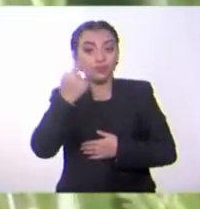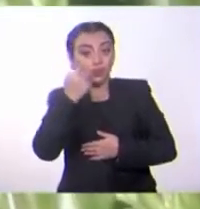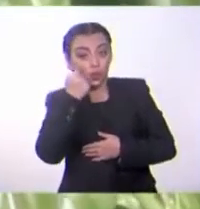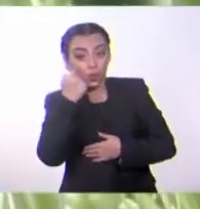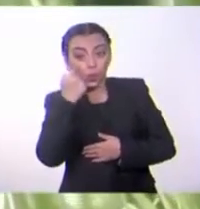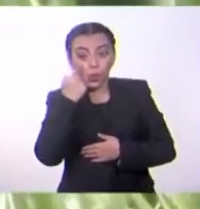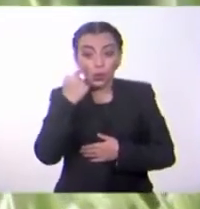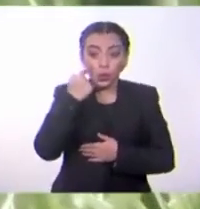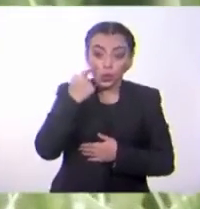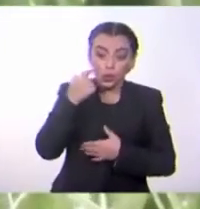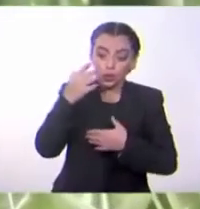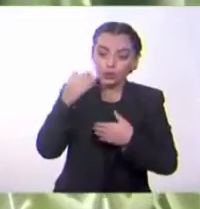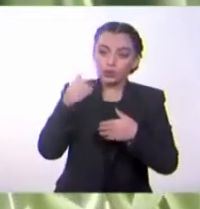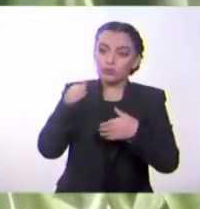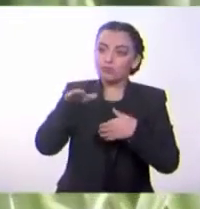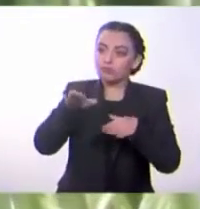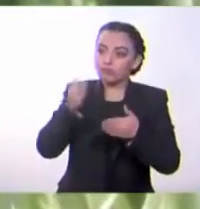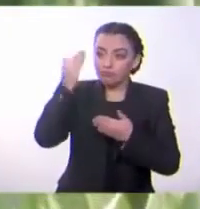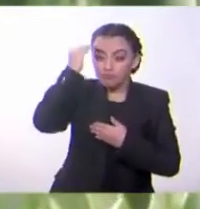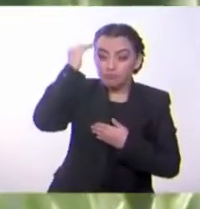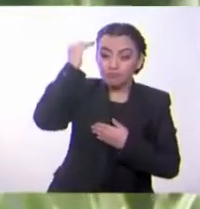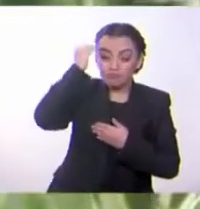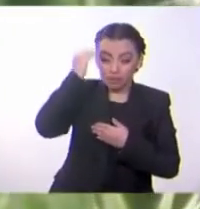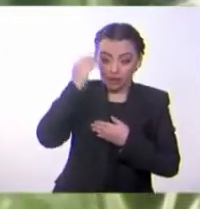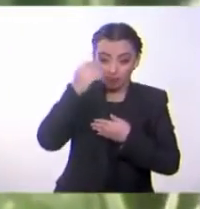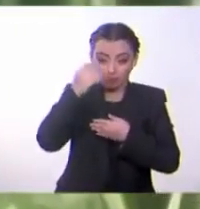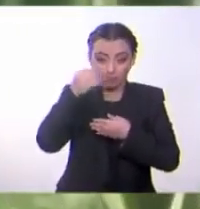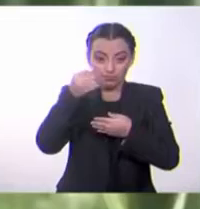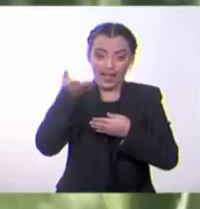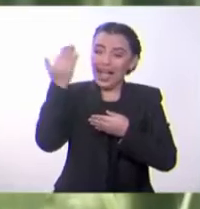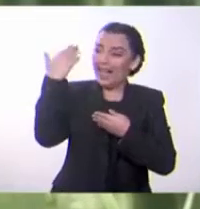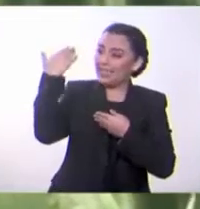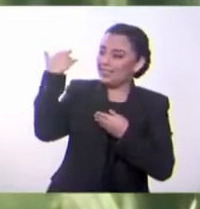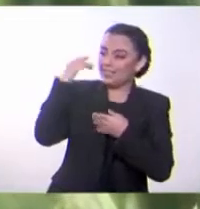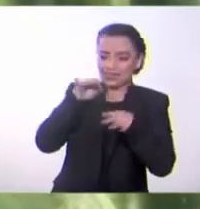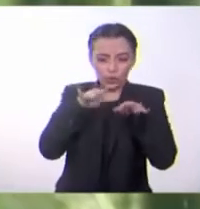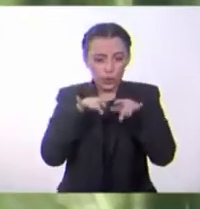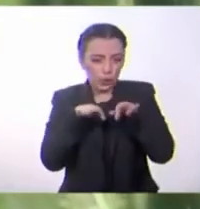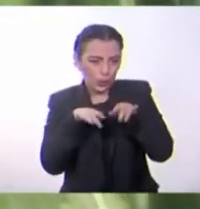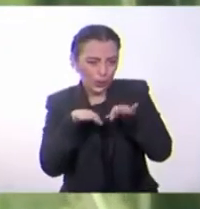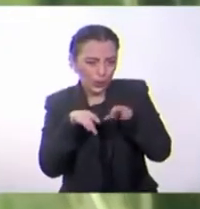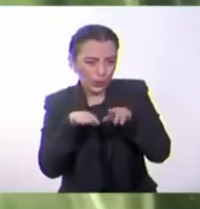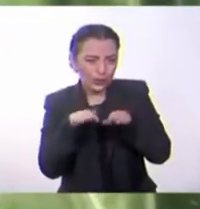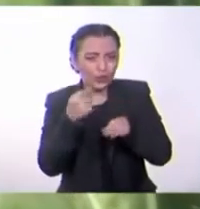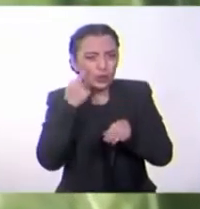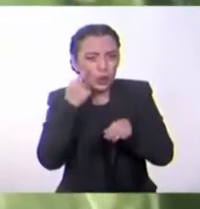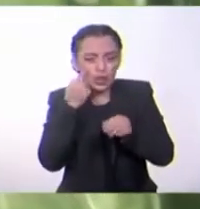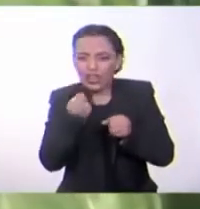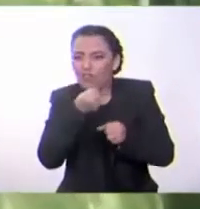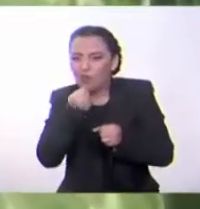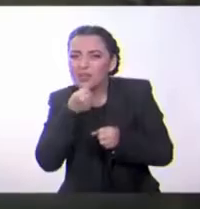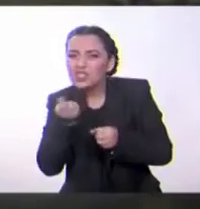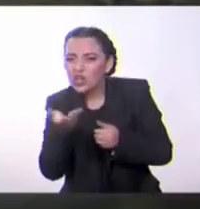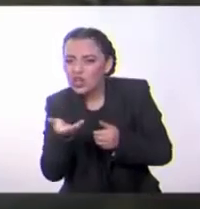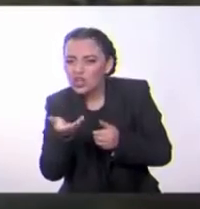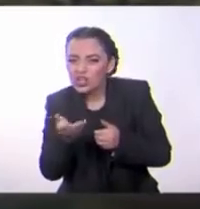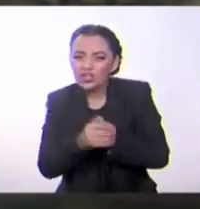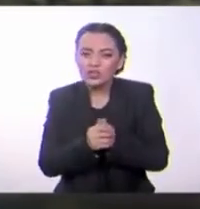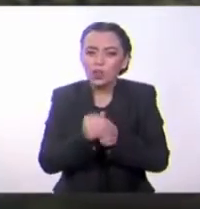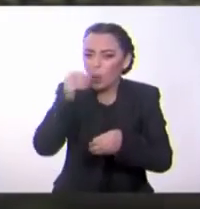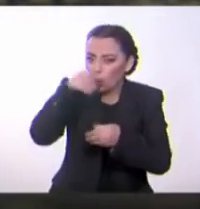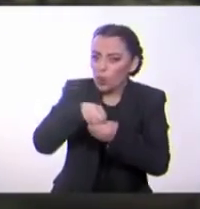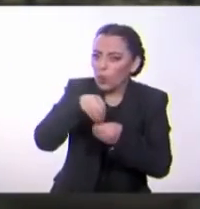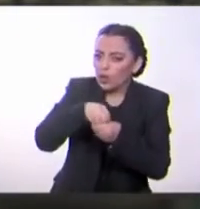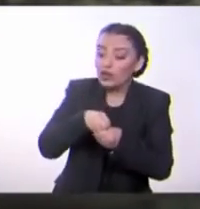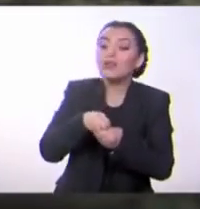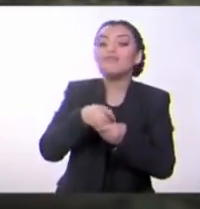preservar el conocimiento antes de que existieran las computadoras? Aunque no todo invento es empleado para el bien, por